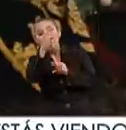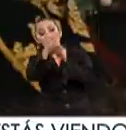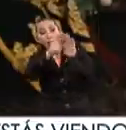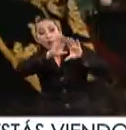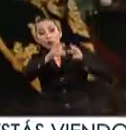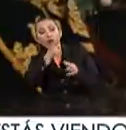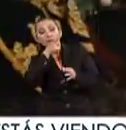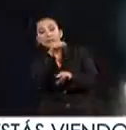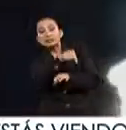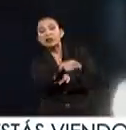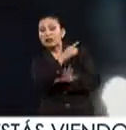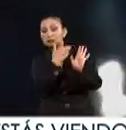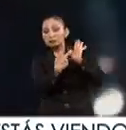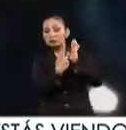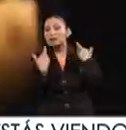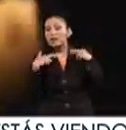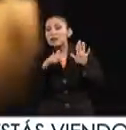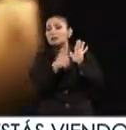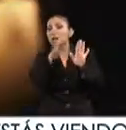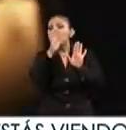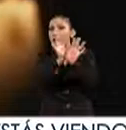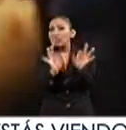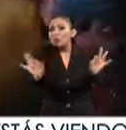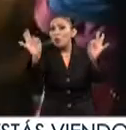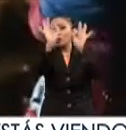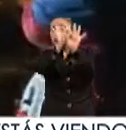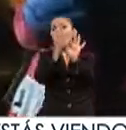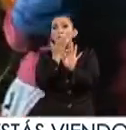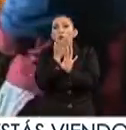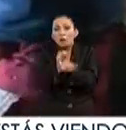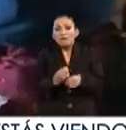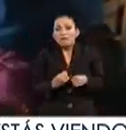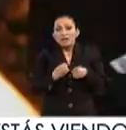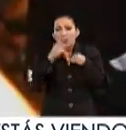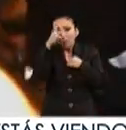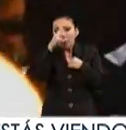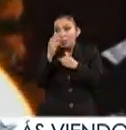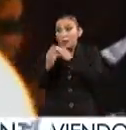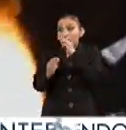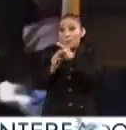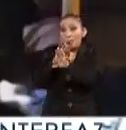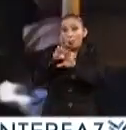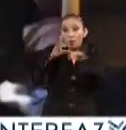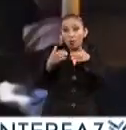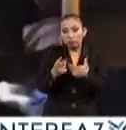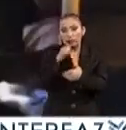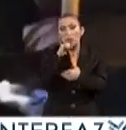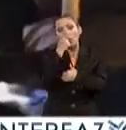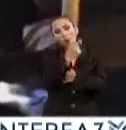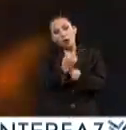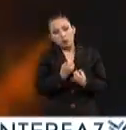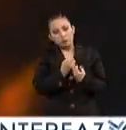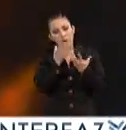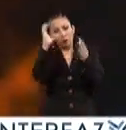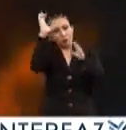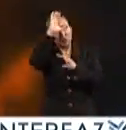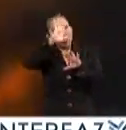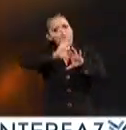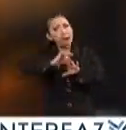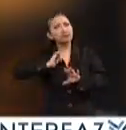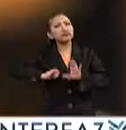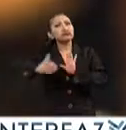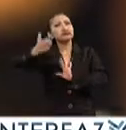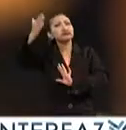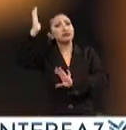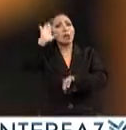establece que es una de las representaciones más relevantes del patrimonio vivo de México y del mundo y como una de las expresiones culturales más